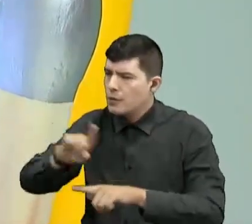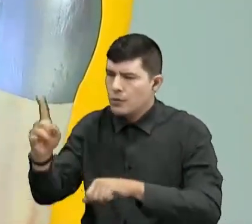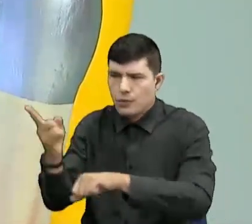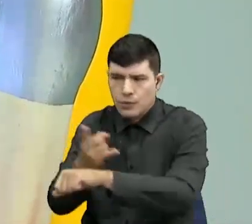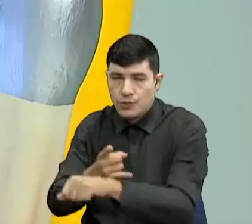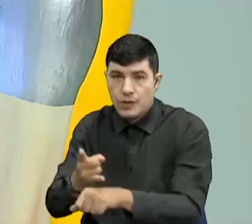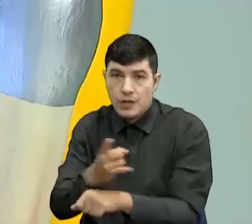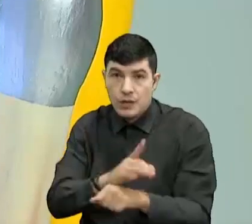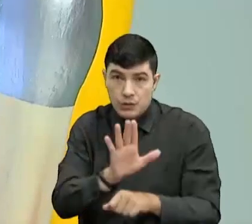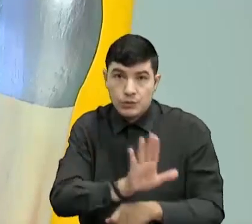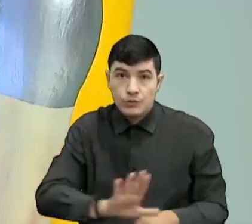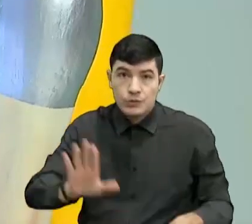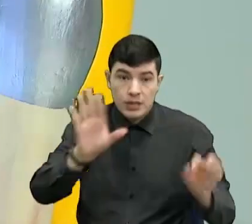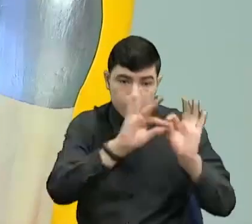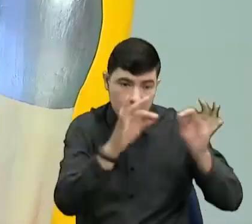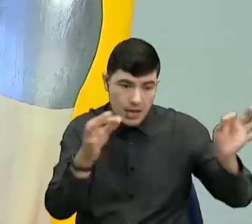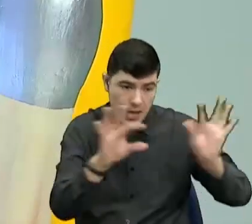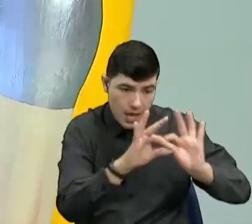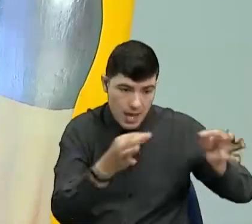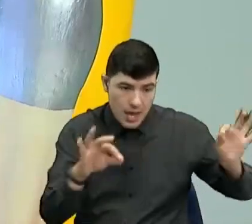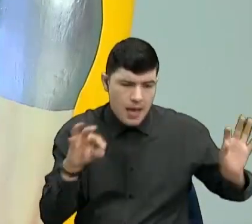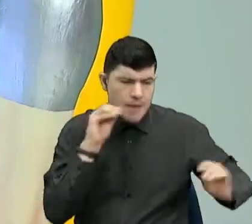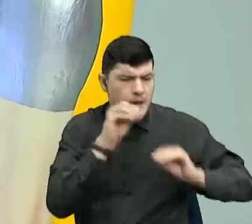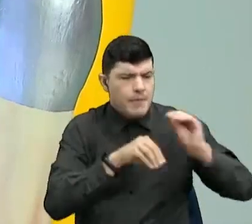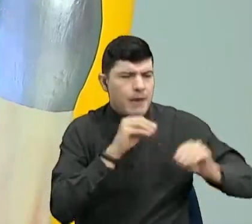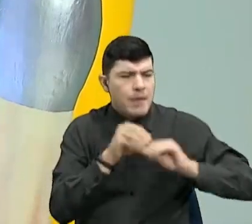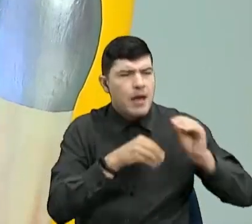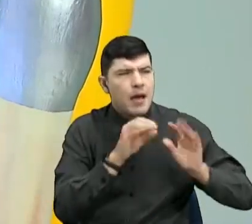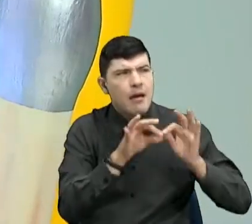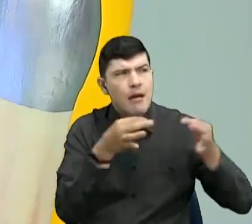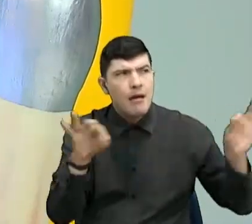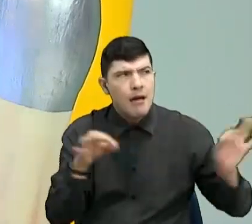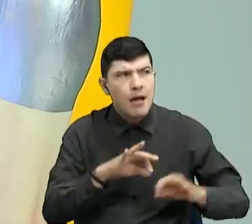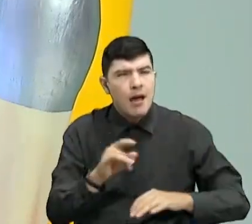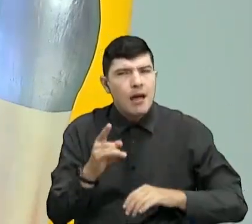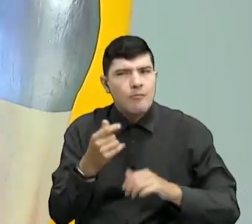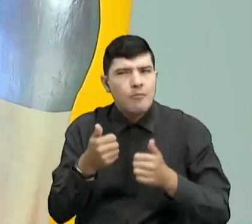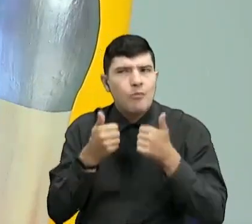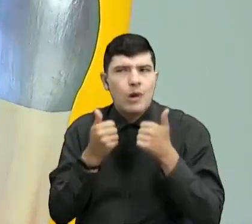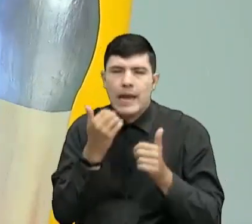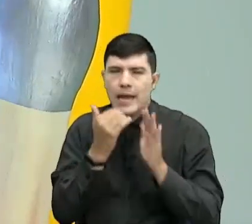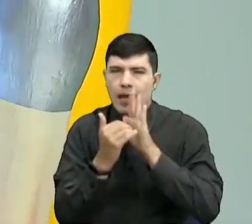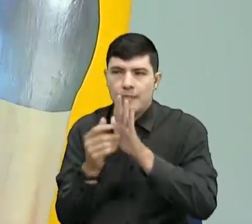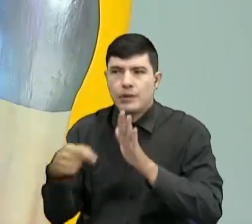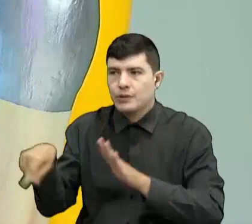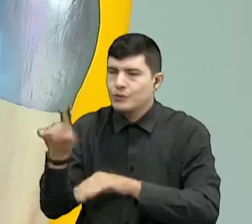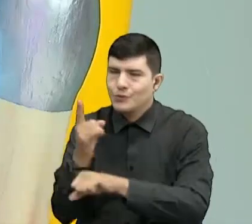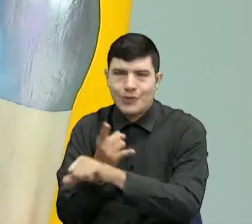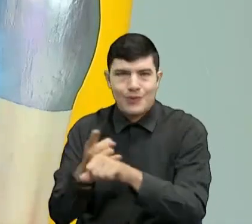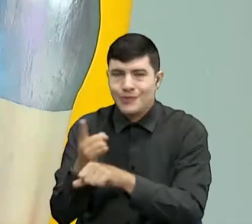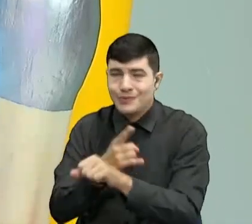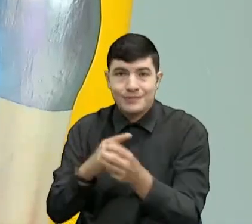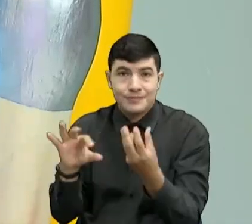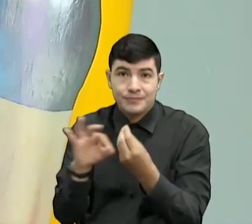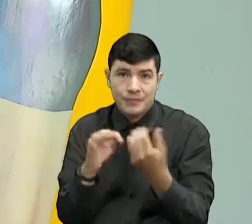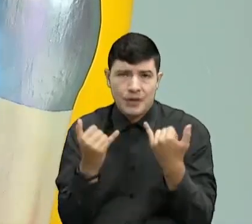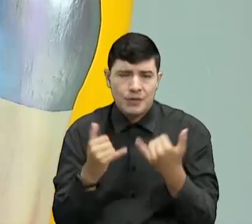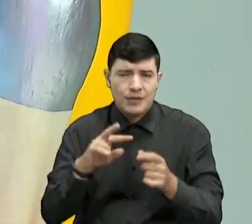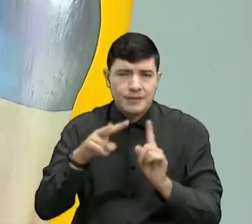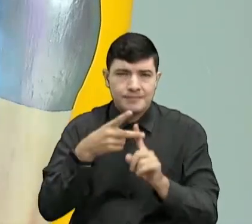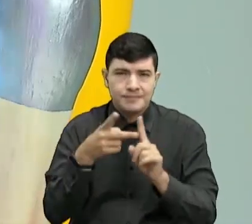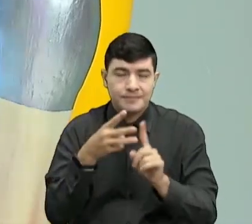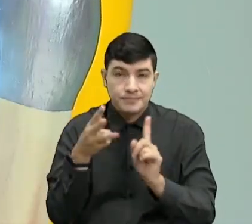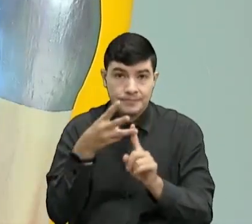van a compartir con toda su familia para que ellos vean que ustedes están dando un buen ejemplo. Vamos a irnos, mis amores hermosos, con una pequeña pausa